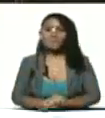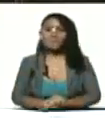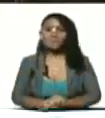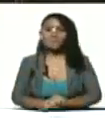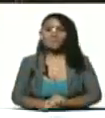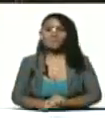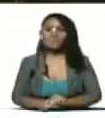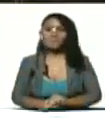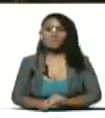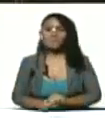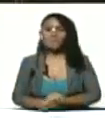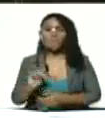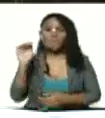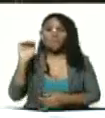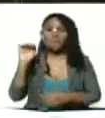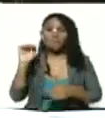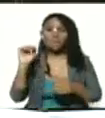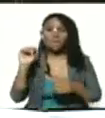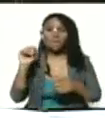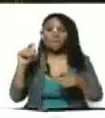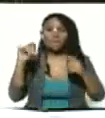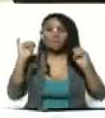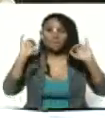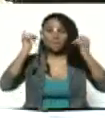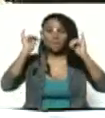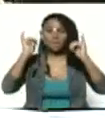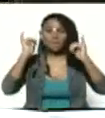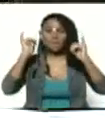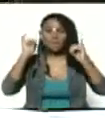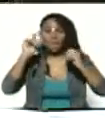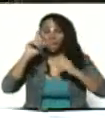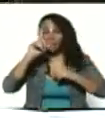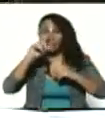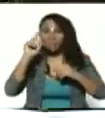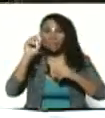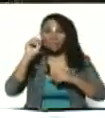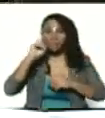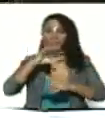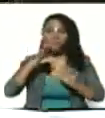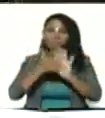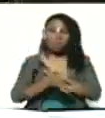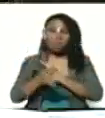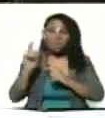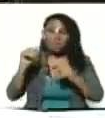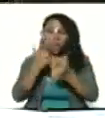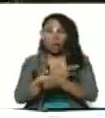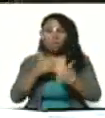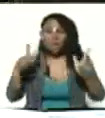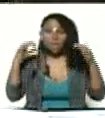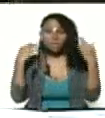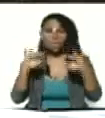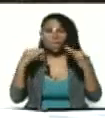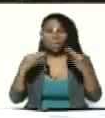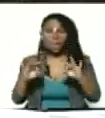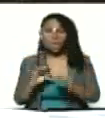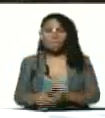aniversario el ser humano tiende a la libertad a la normalidad